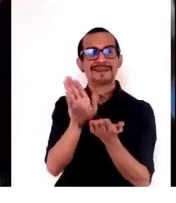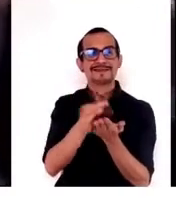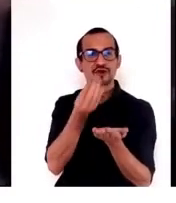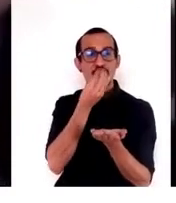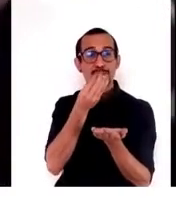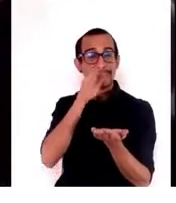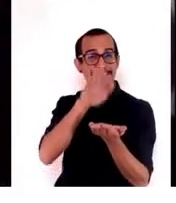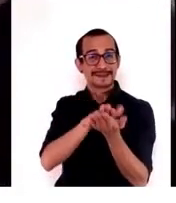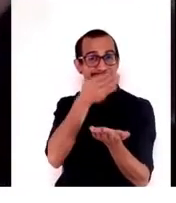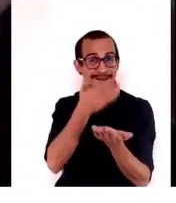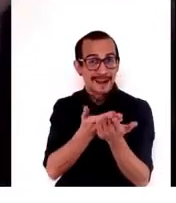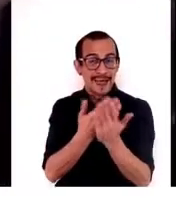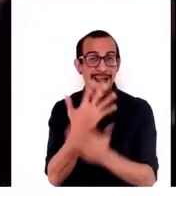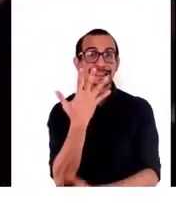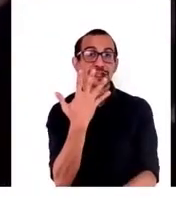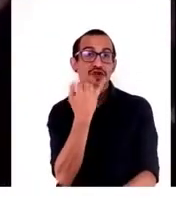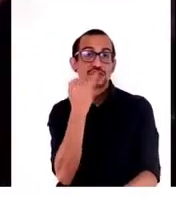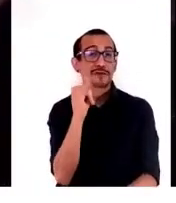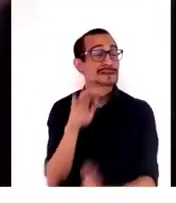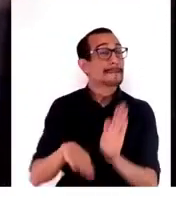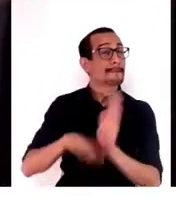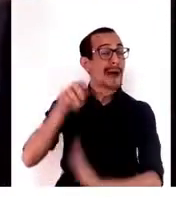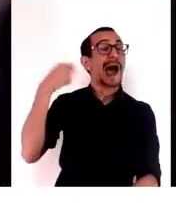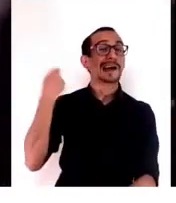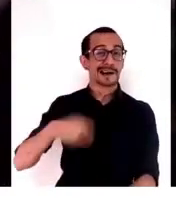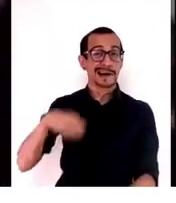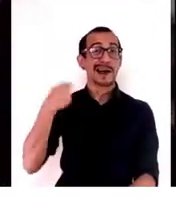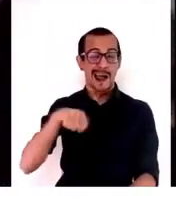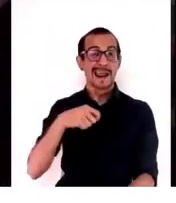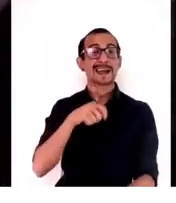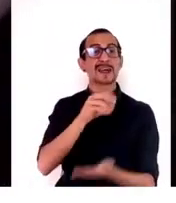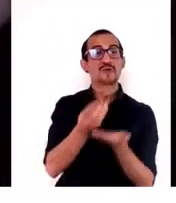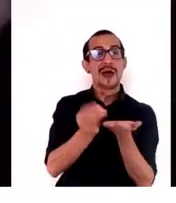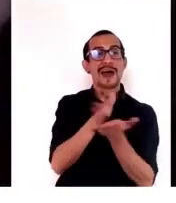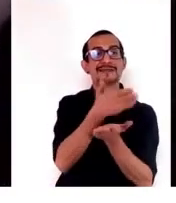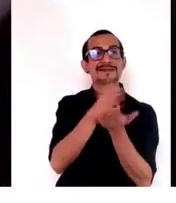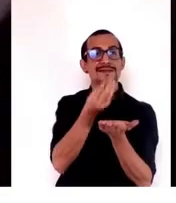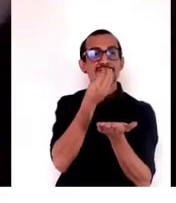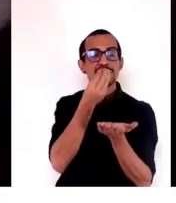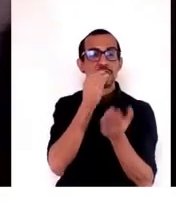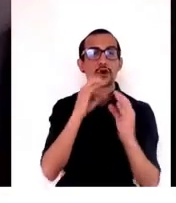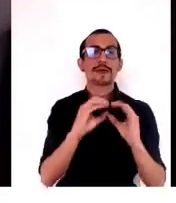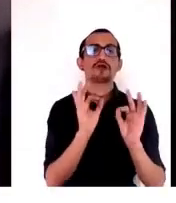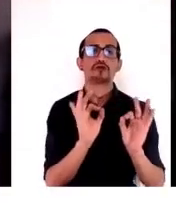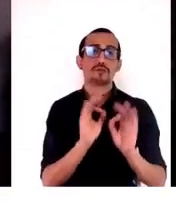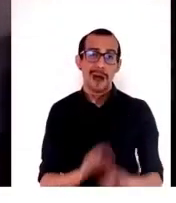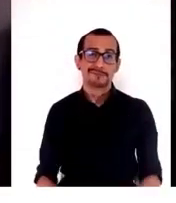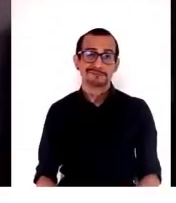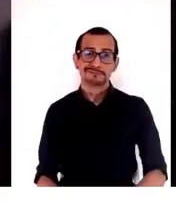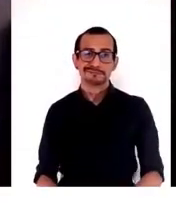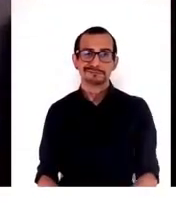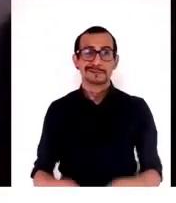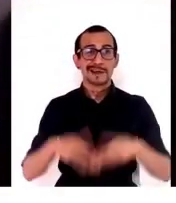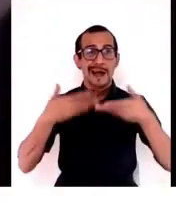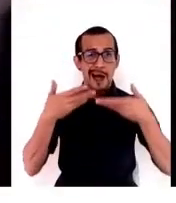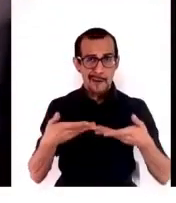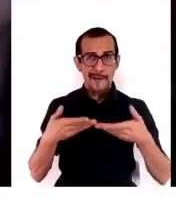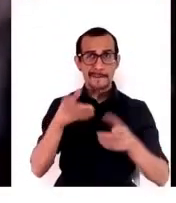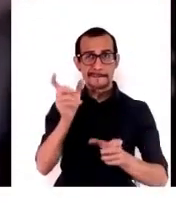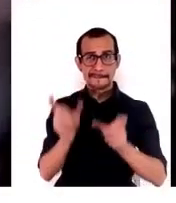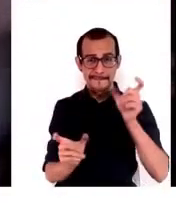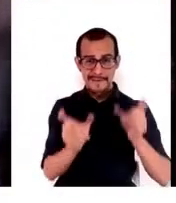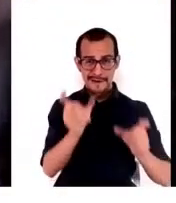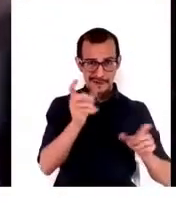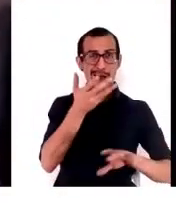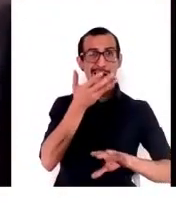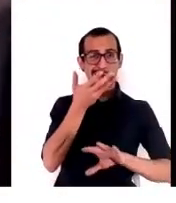es 5 veces más cara que una dieta suficiente de energía. Por lo cual ahora la gente que está